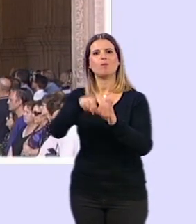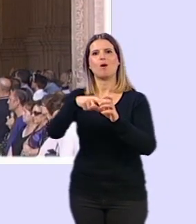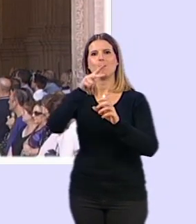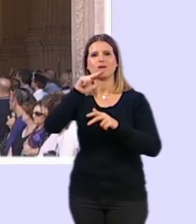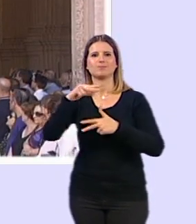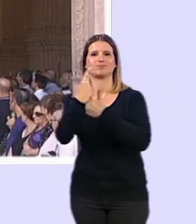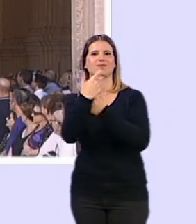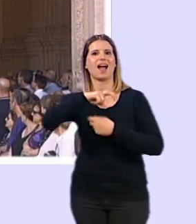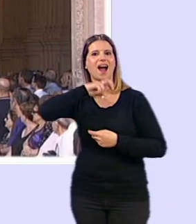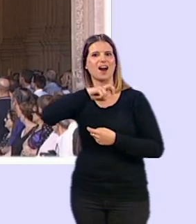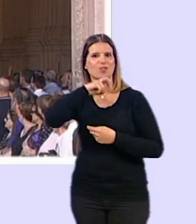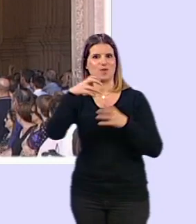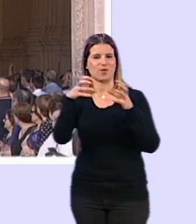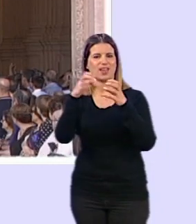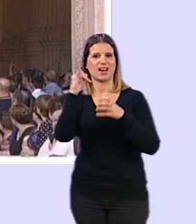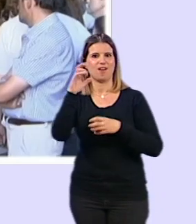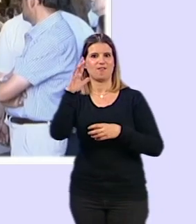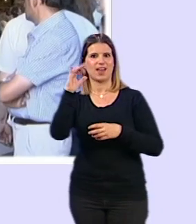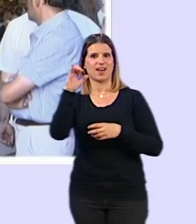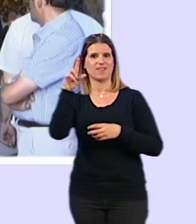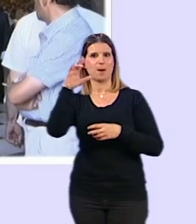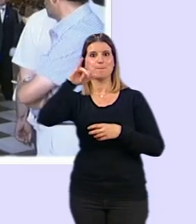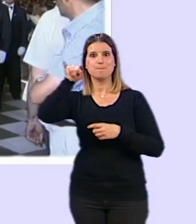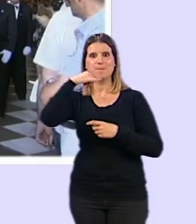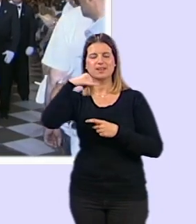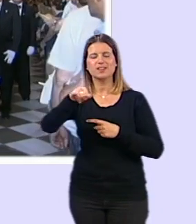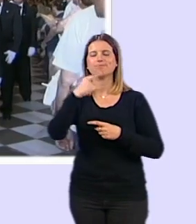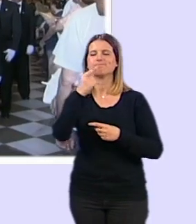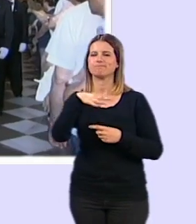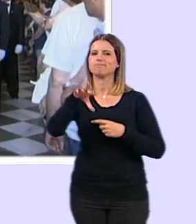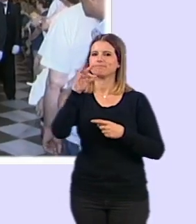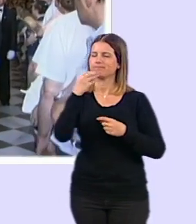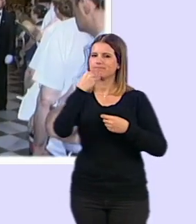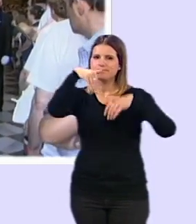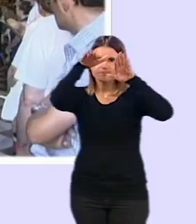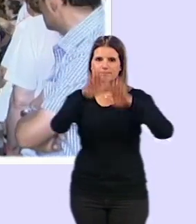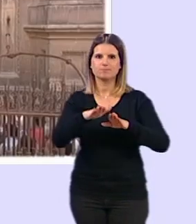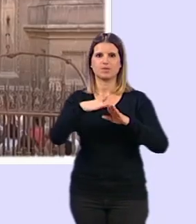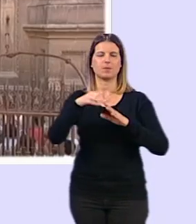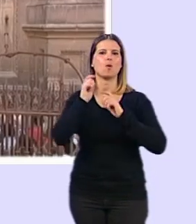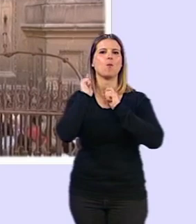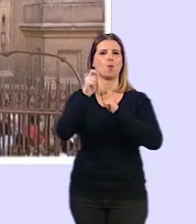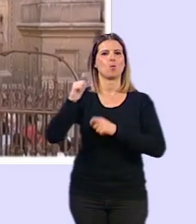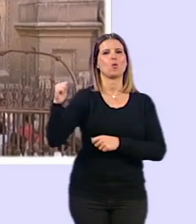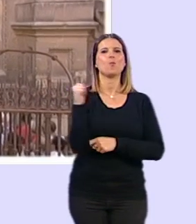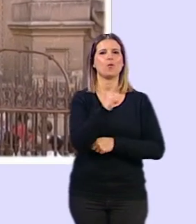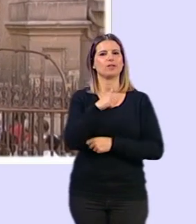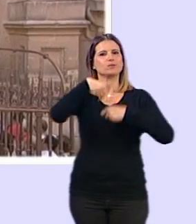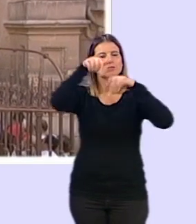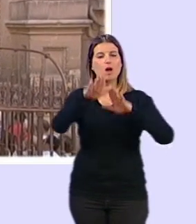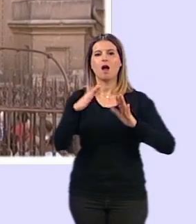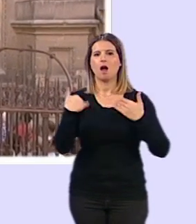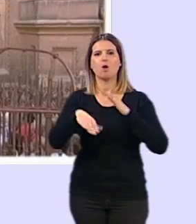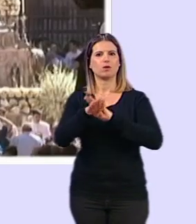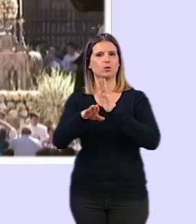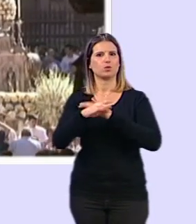el arzobispo de Granada, Francisco Javier Martínez, se ha decidido igualmente la suspensión de la tradicional procesión del Corpus, aunque sí se mantendrá la